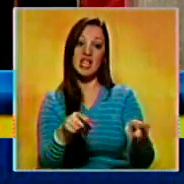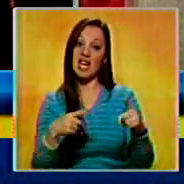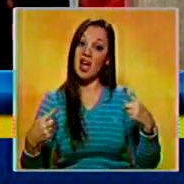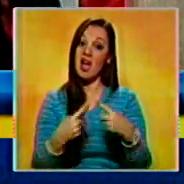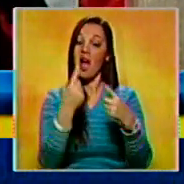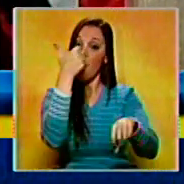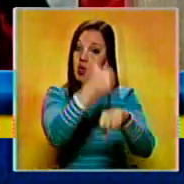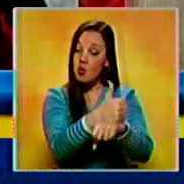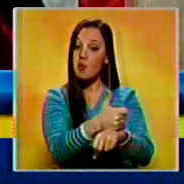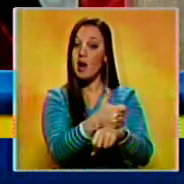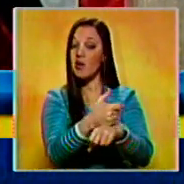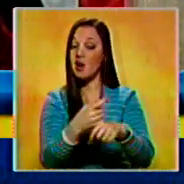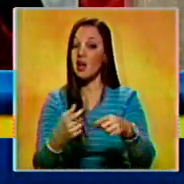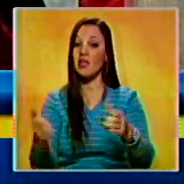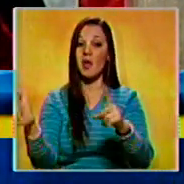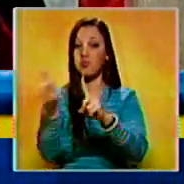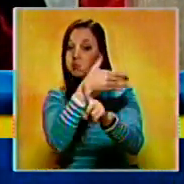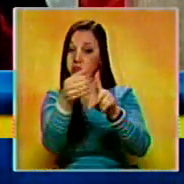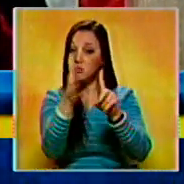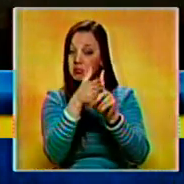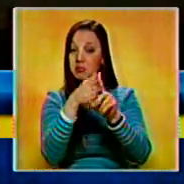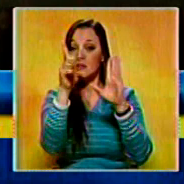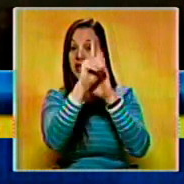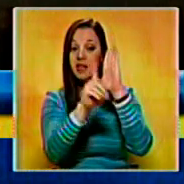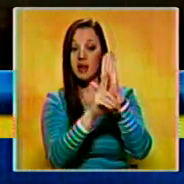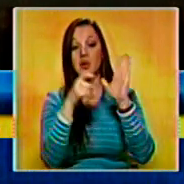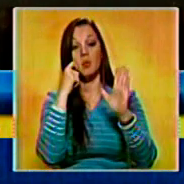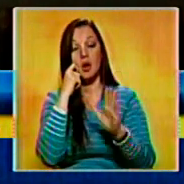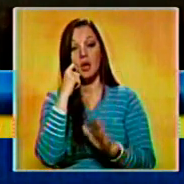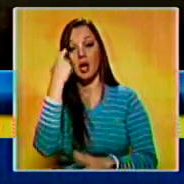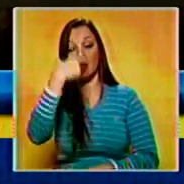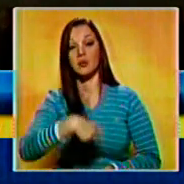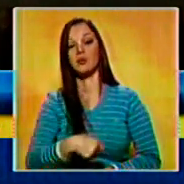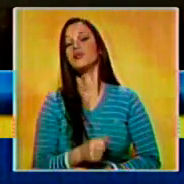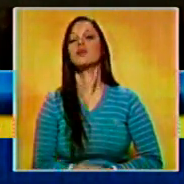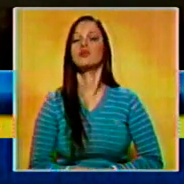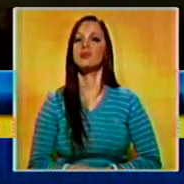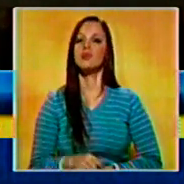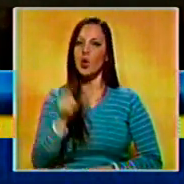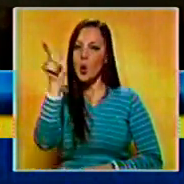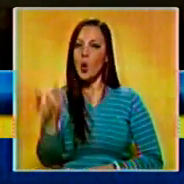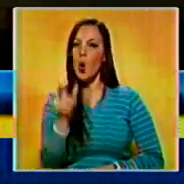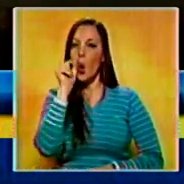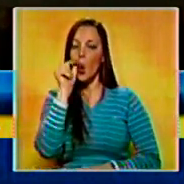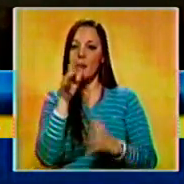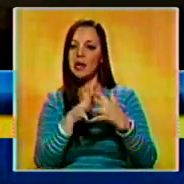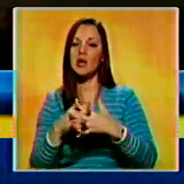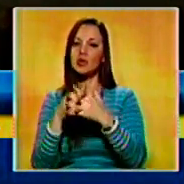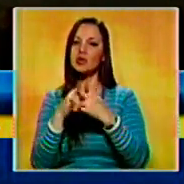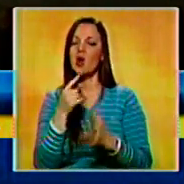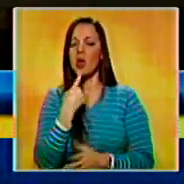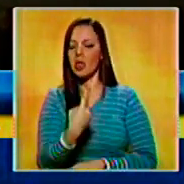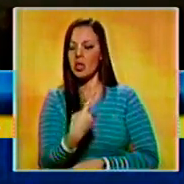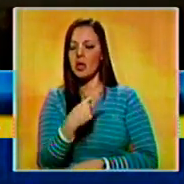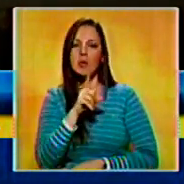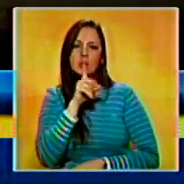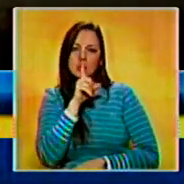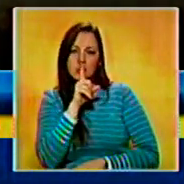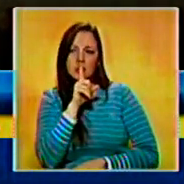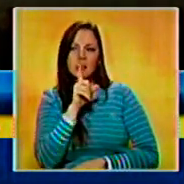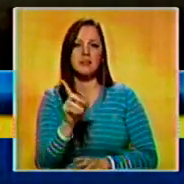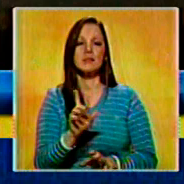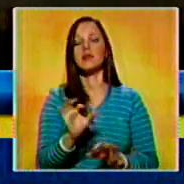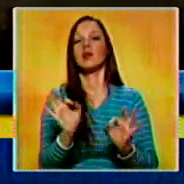derechos elementales del ser humano. Un funcionario estadounidense que solicitó el anonimato confirmó a la agencia de noticias Associated